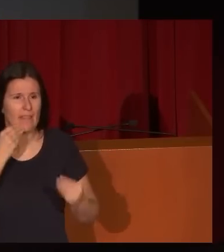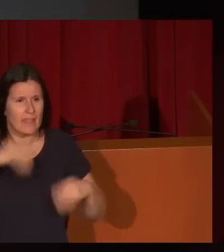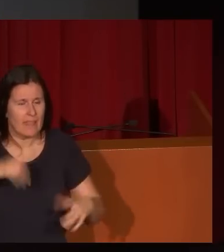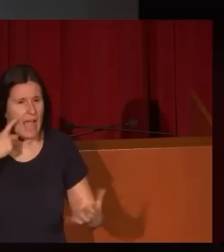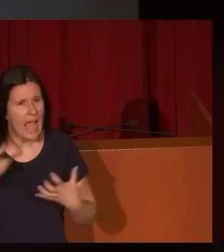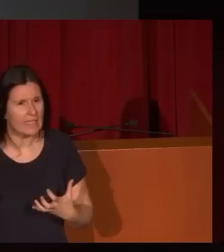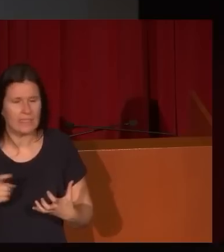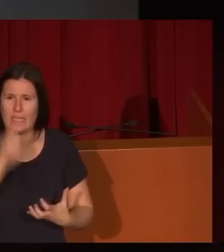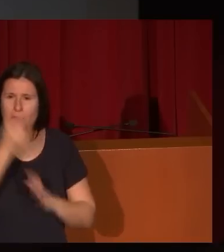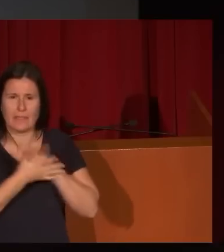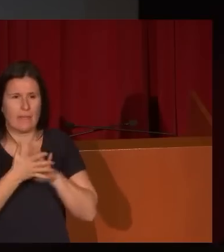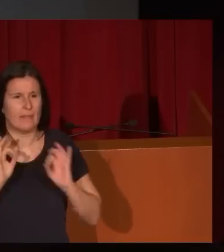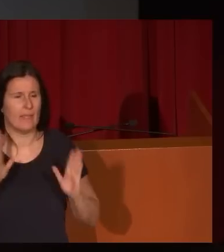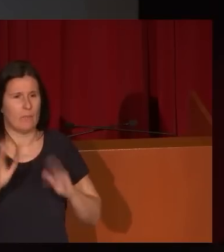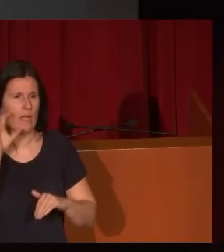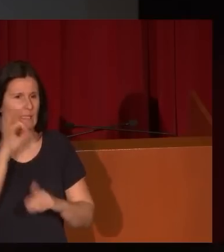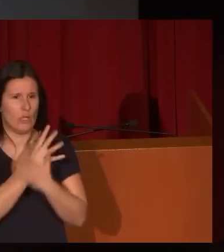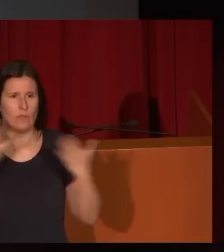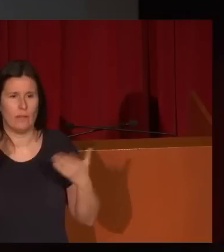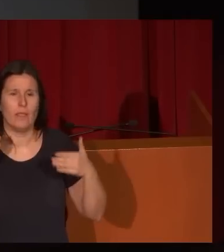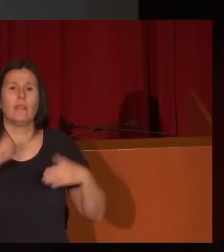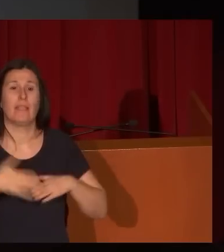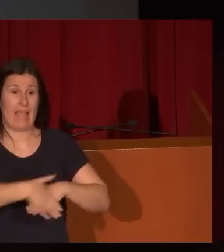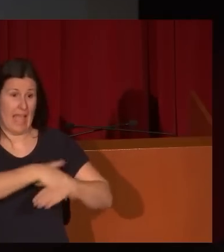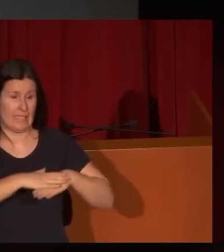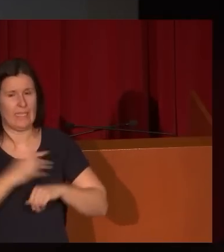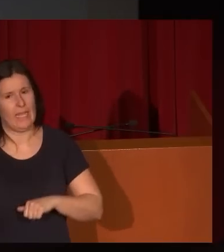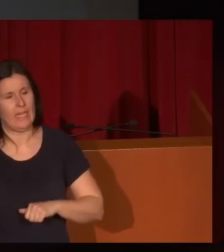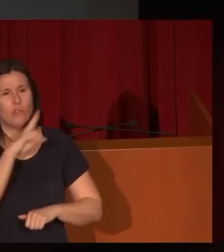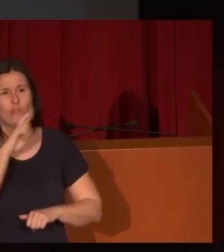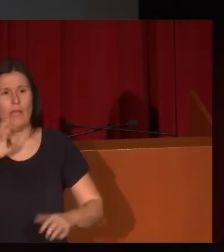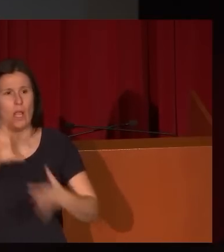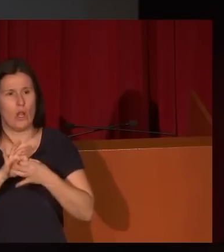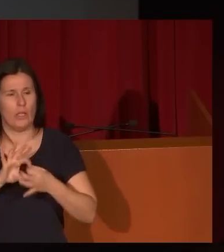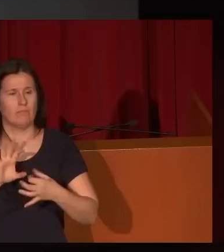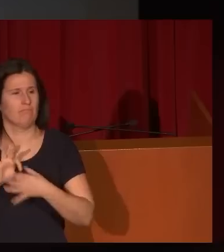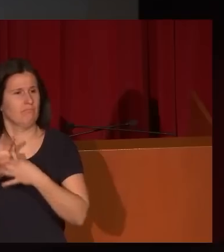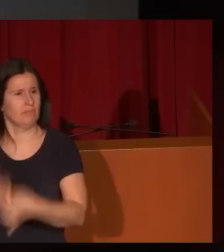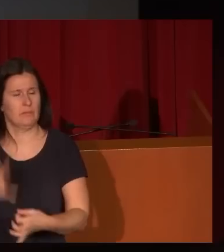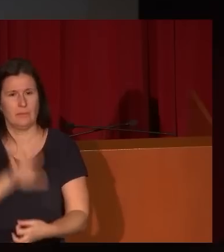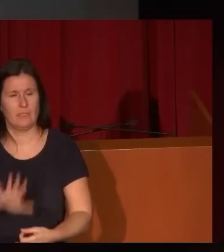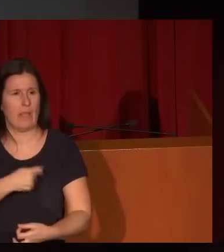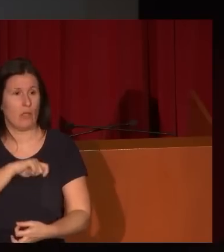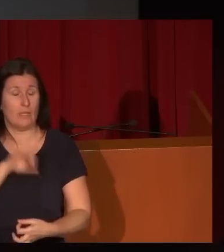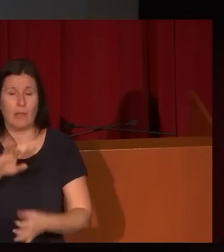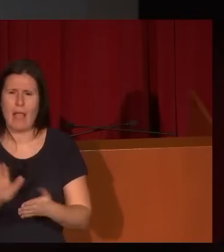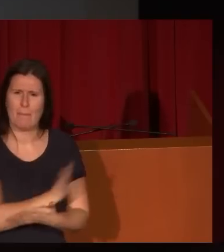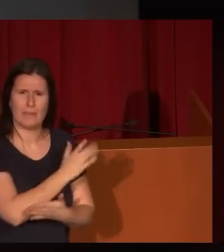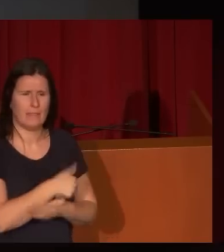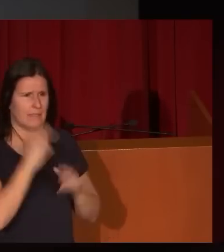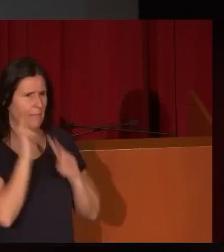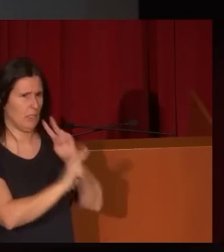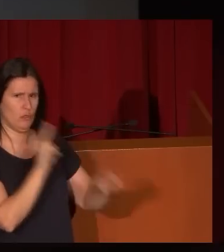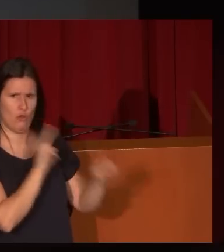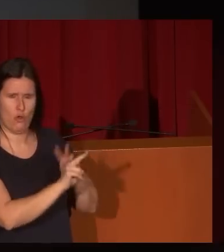sobre todo la que habla del siglo XIX, se asienta en estos valores nacionales. Pero es verdad que independientemente de esta visión sesgada